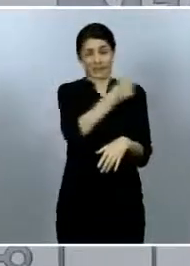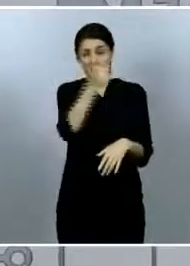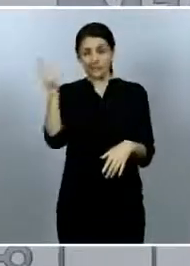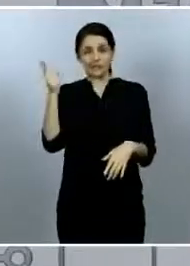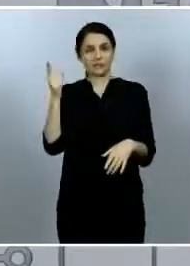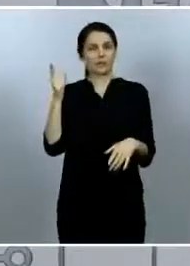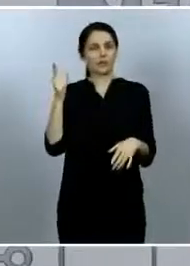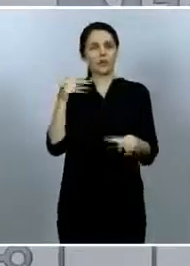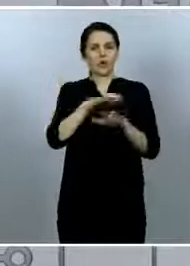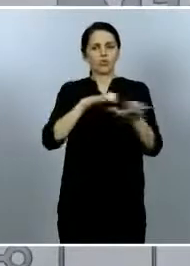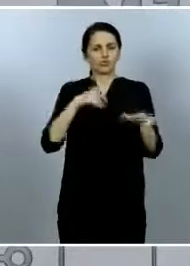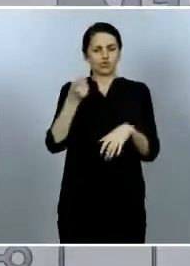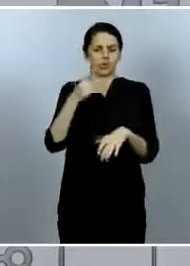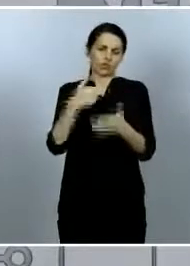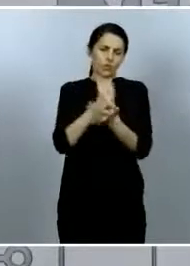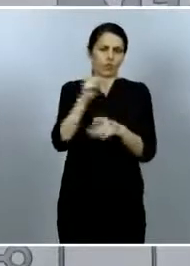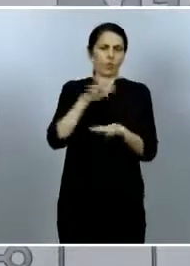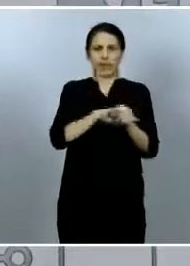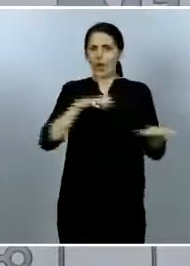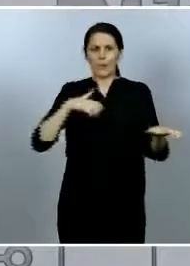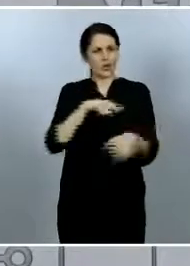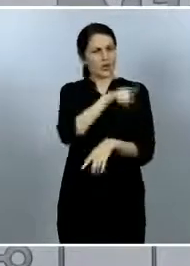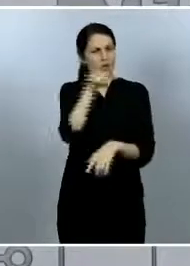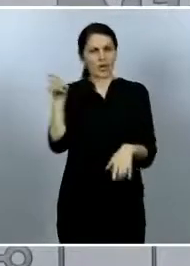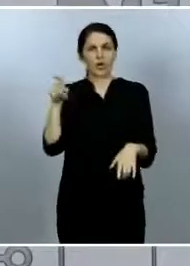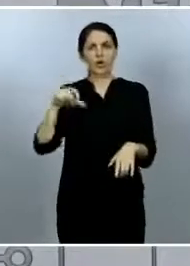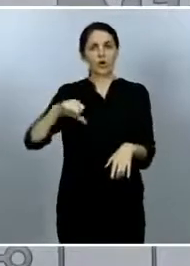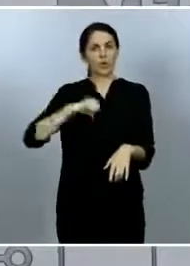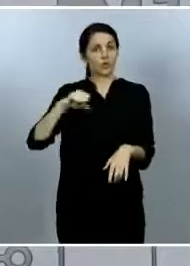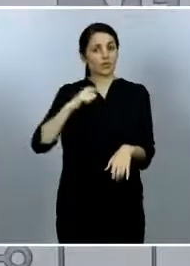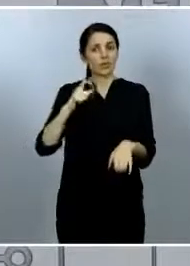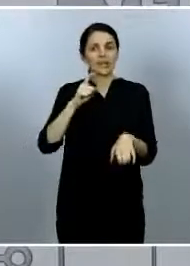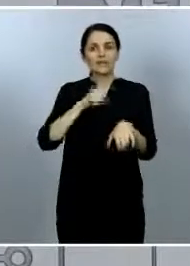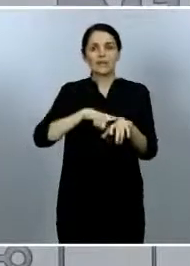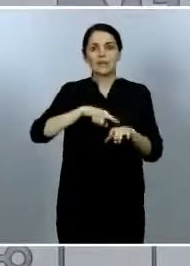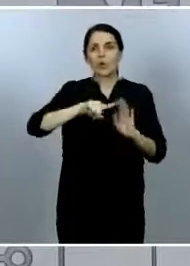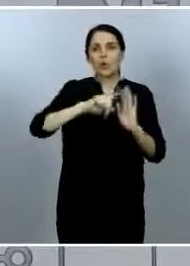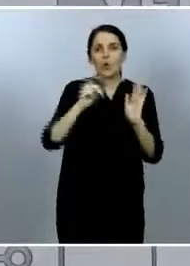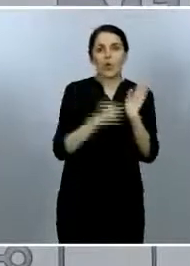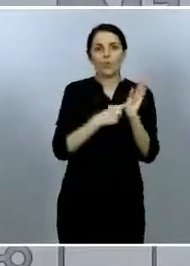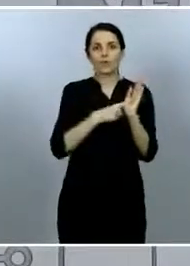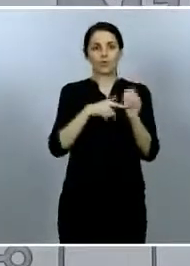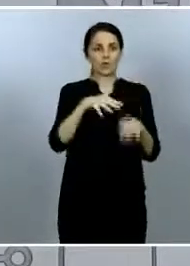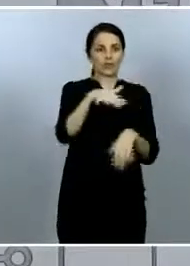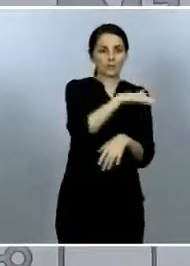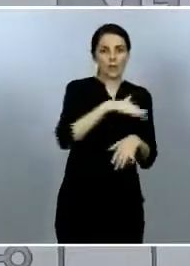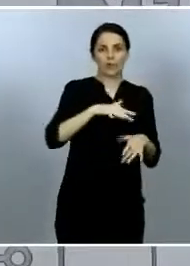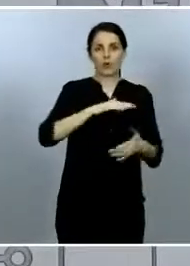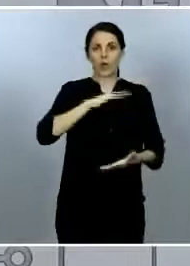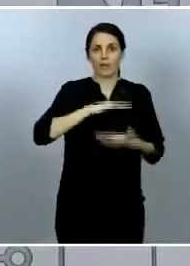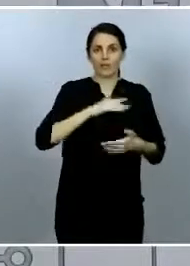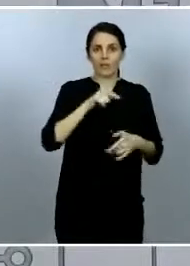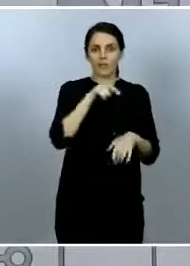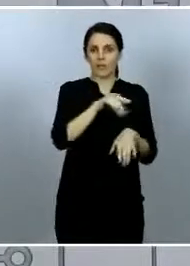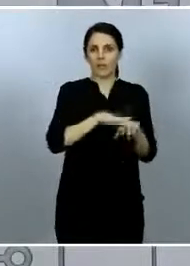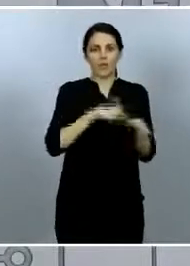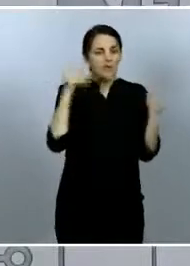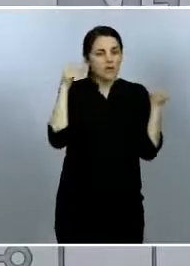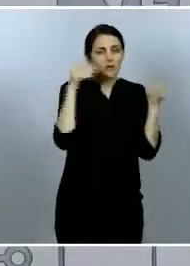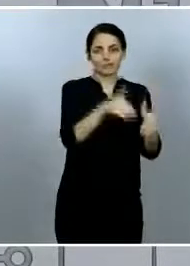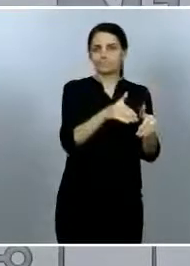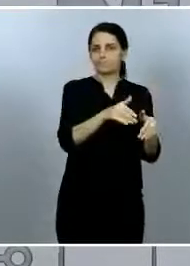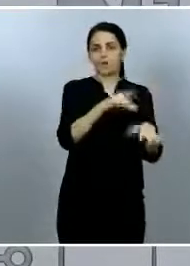todos pero en una gran parte del territorio casi al 100% de su tiempo y de su espacio y de su capacidad para pacientes con coronavirus